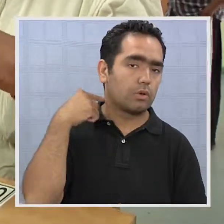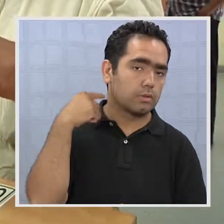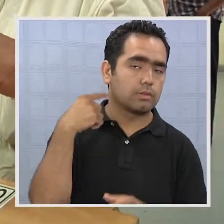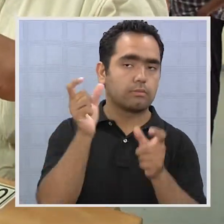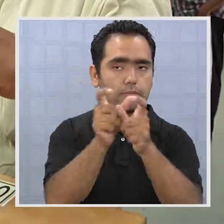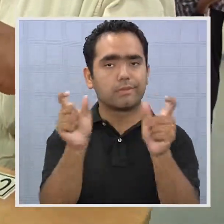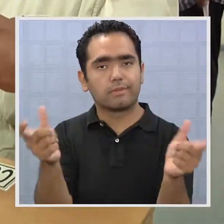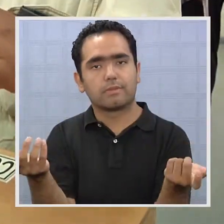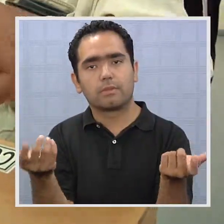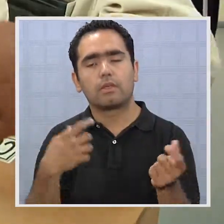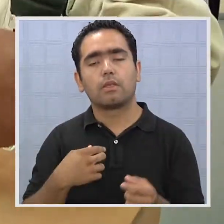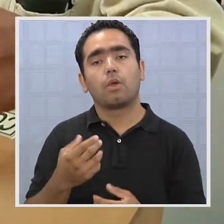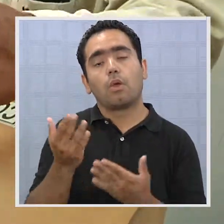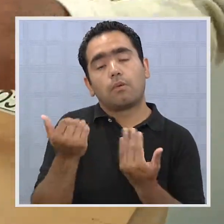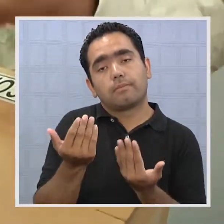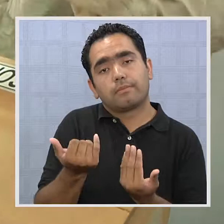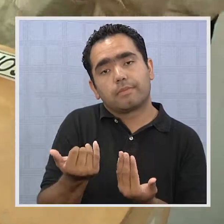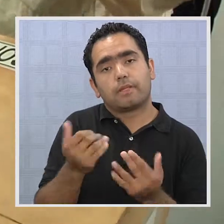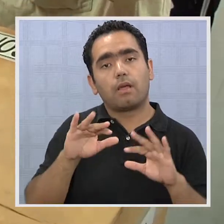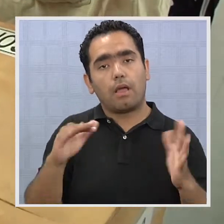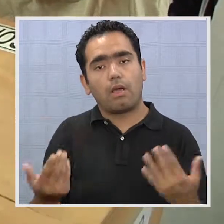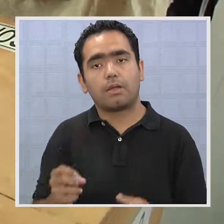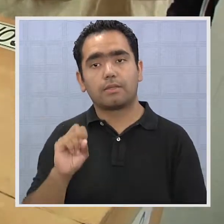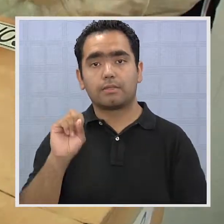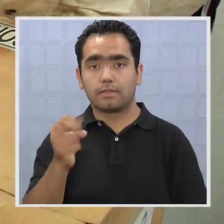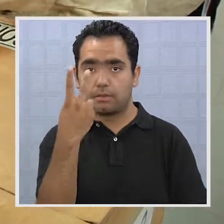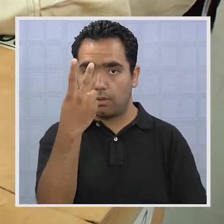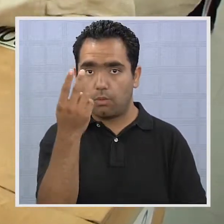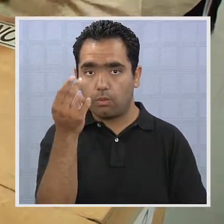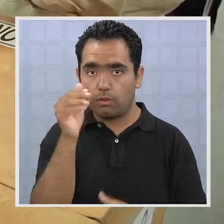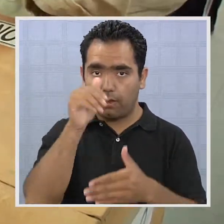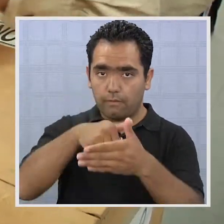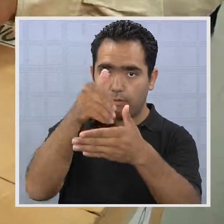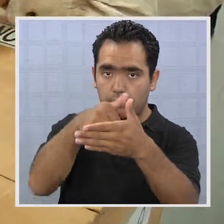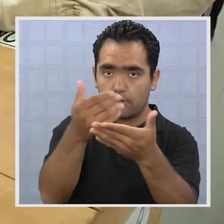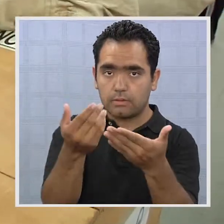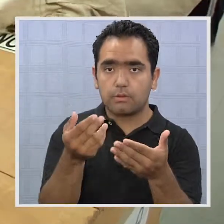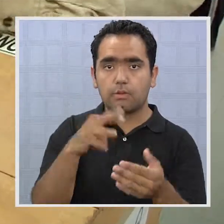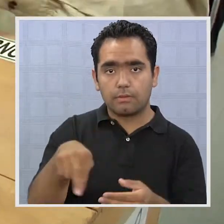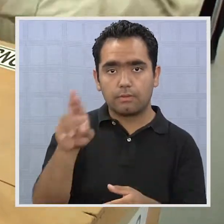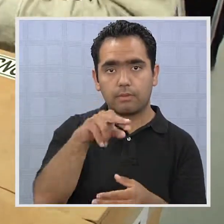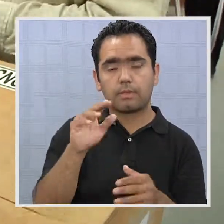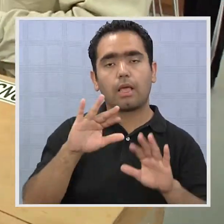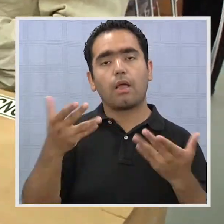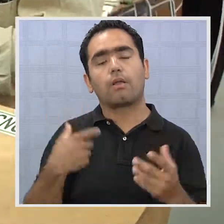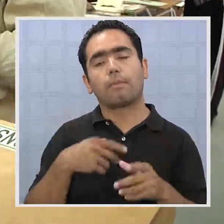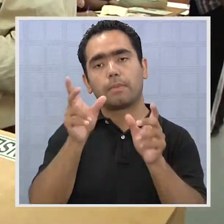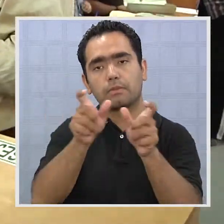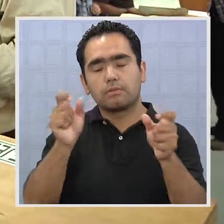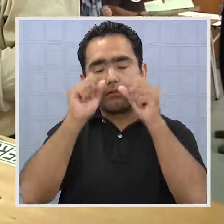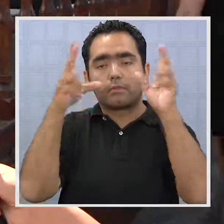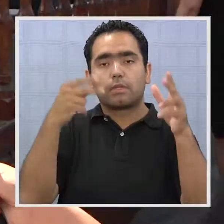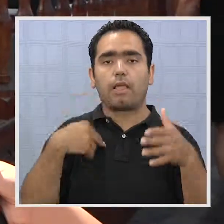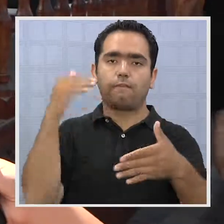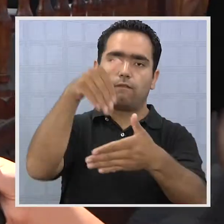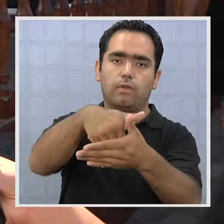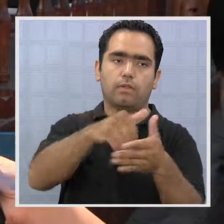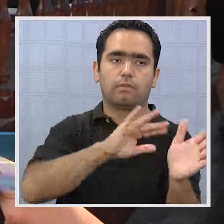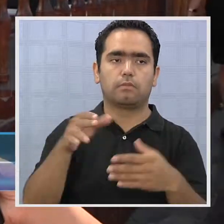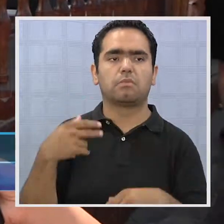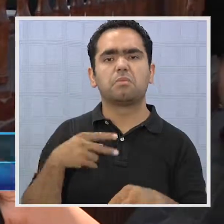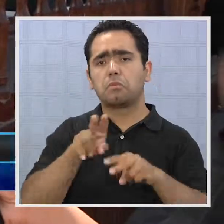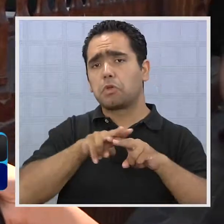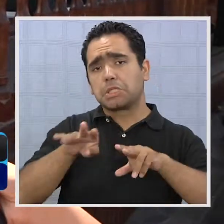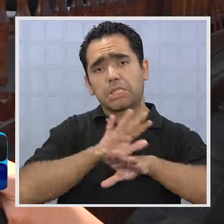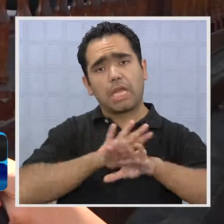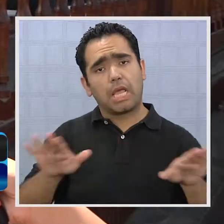crear más conciencia en la gente y yo espero que en esta segunda vuelta esa gente se despierte, se levante y vaya a votar. No